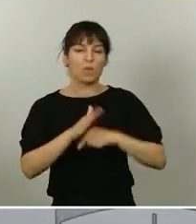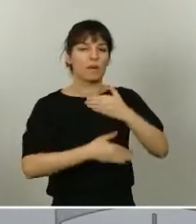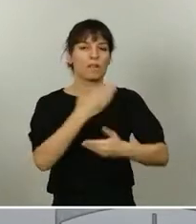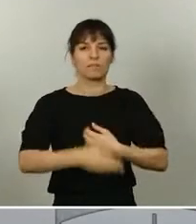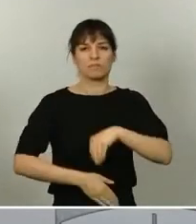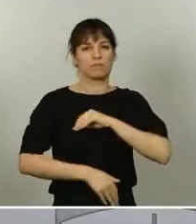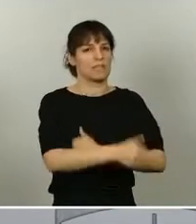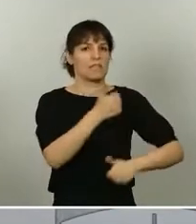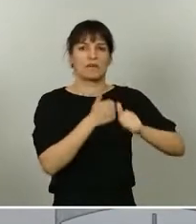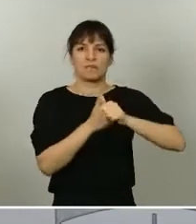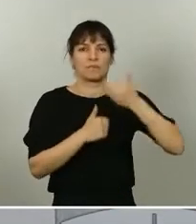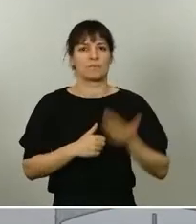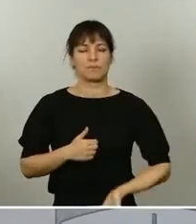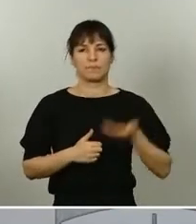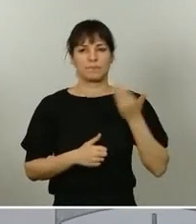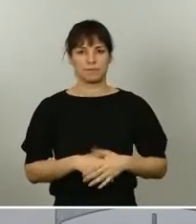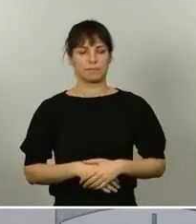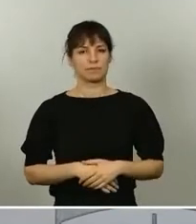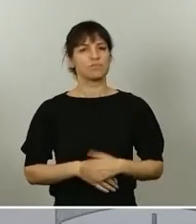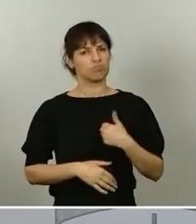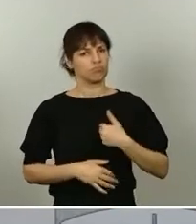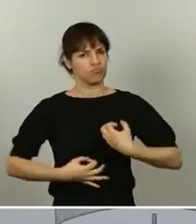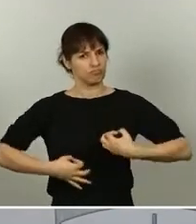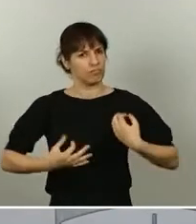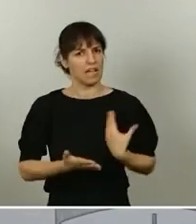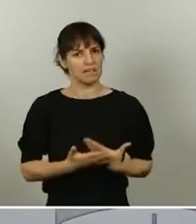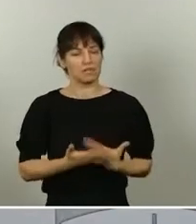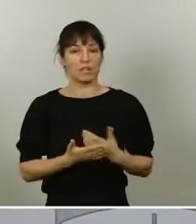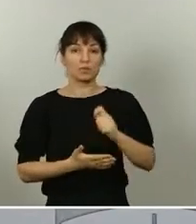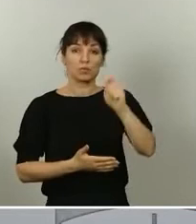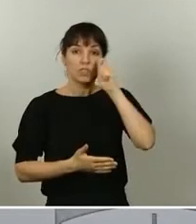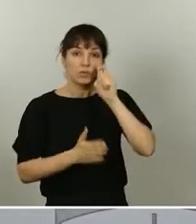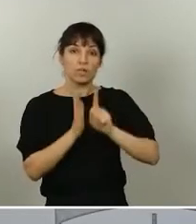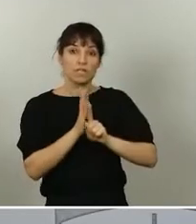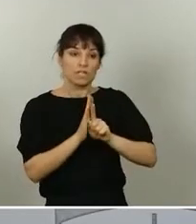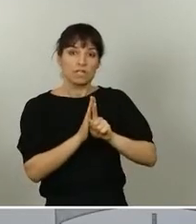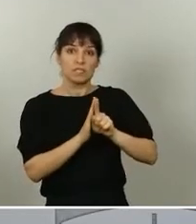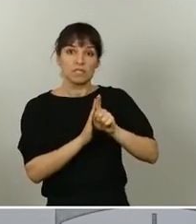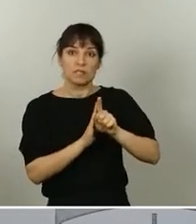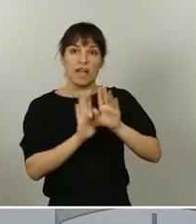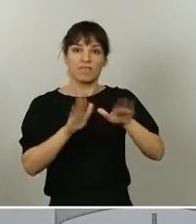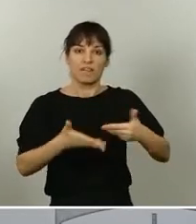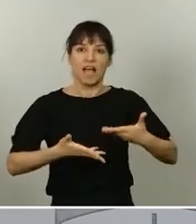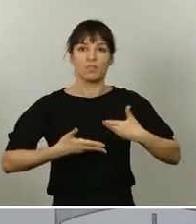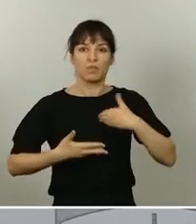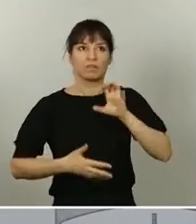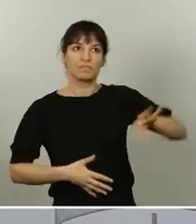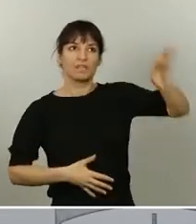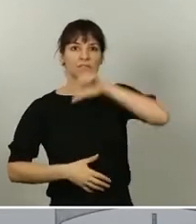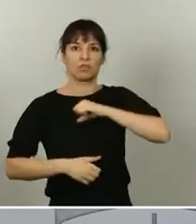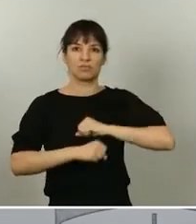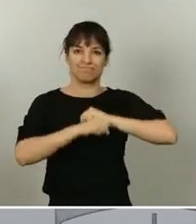Nos aseguraremos de que el desarrollo del turismo contribuye a afianzar los territorios en riesgo de despoblación.